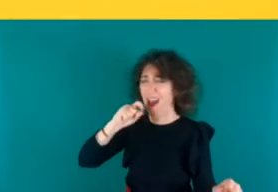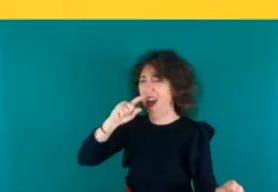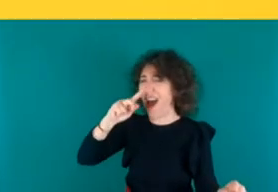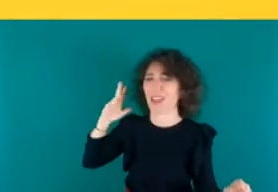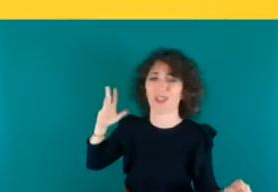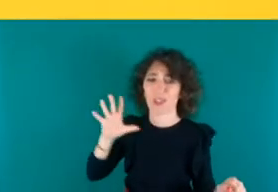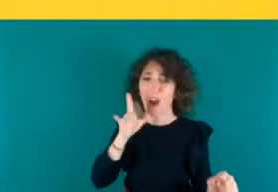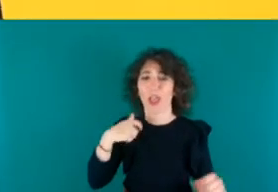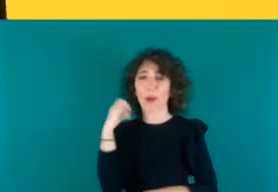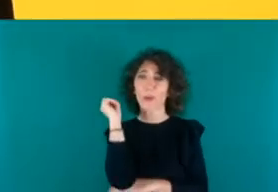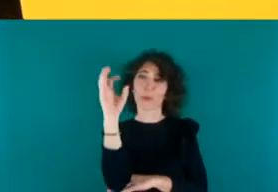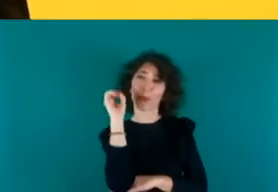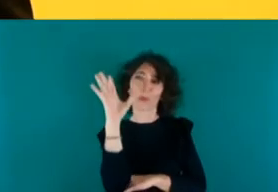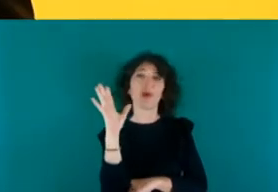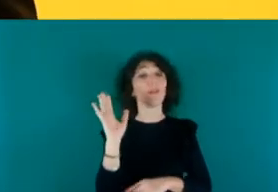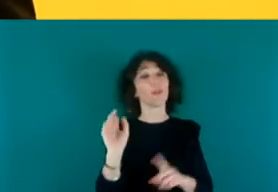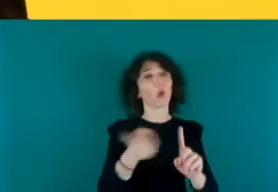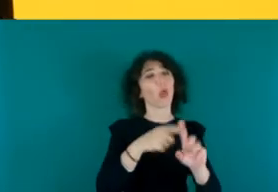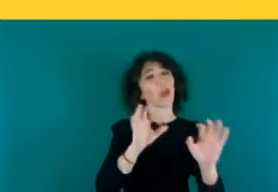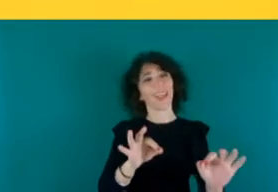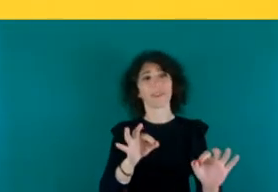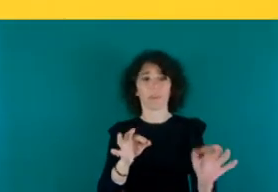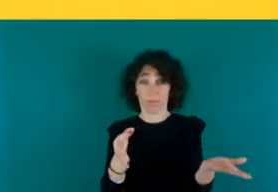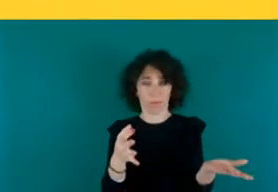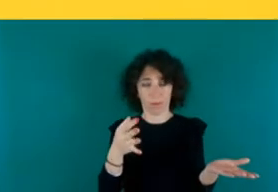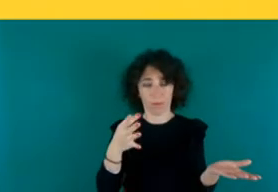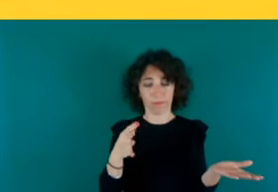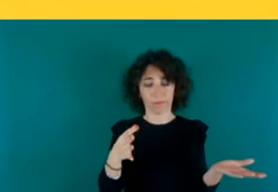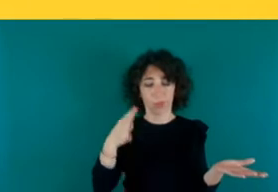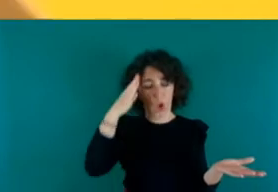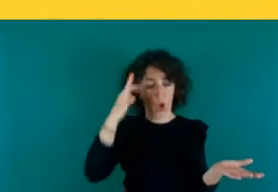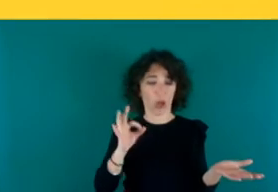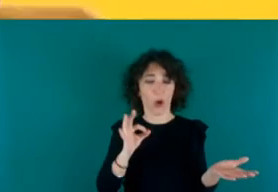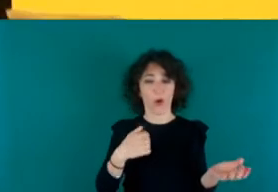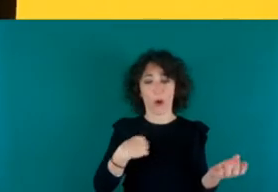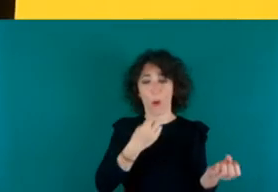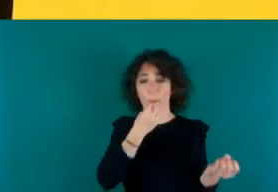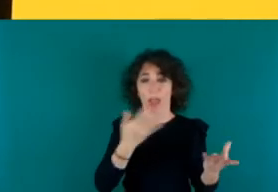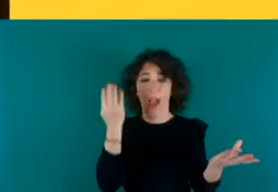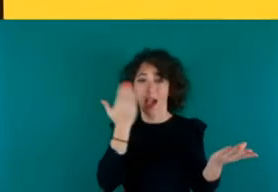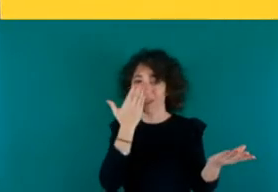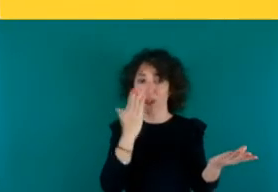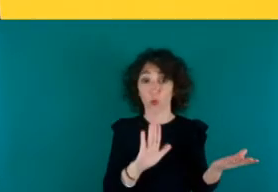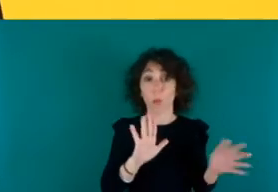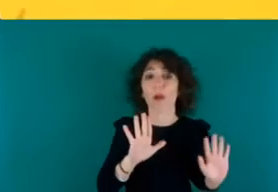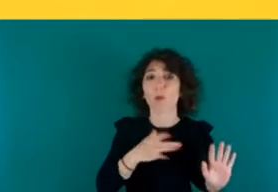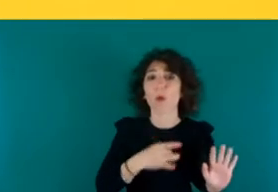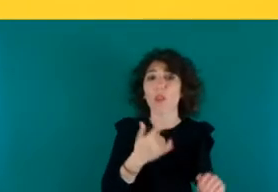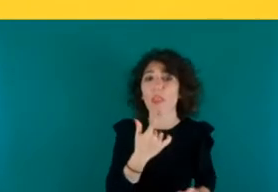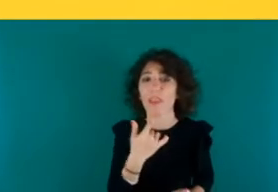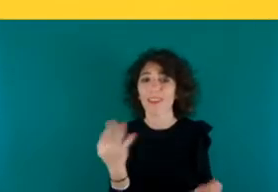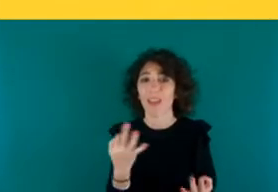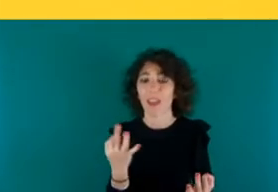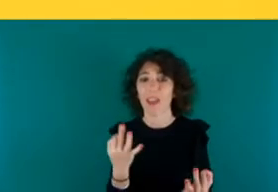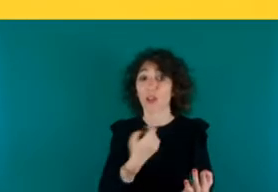a una ponencia a decir la solución es esta porque no creo que sea prudente. Lo que sí puedo decir es que lo que estamos